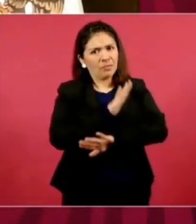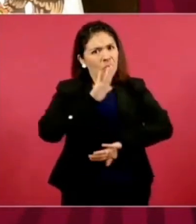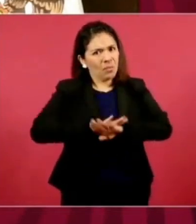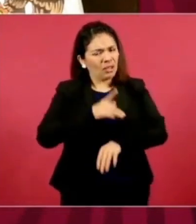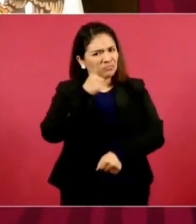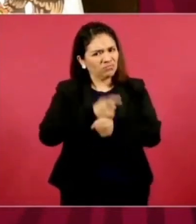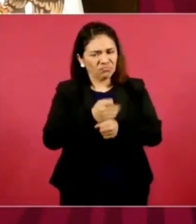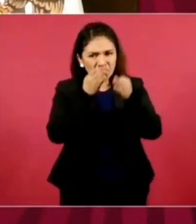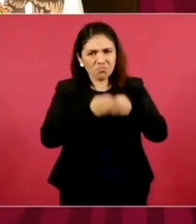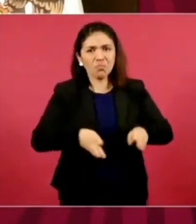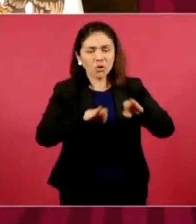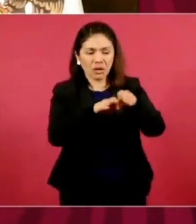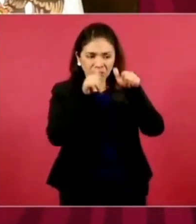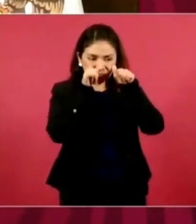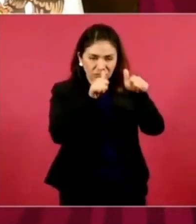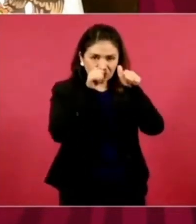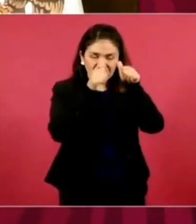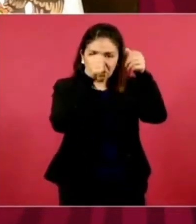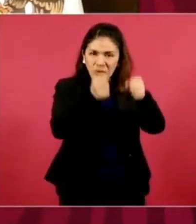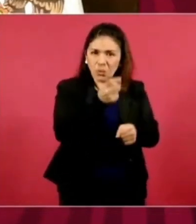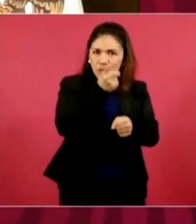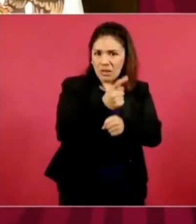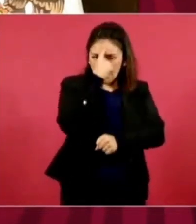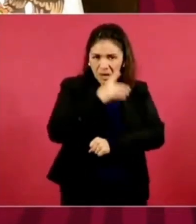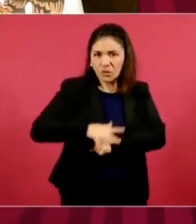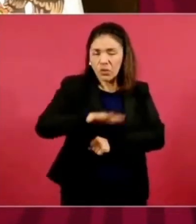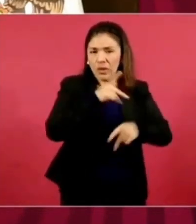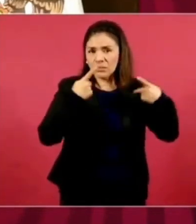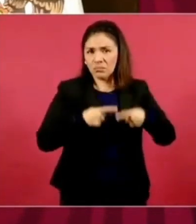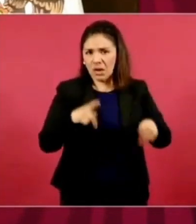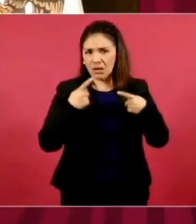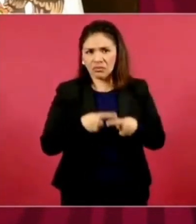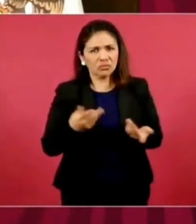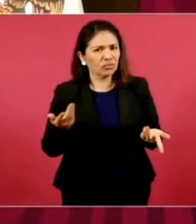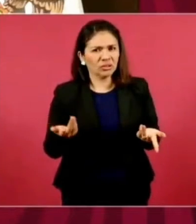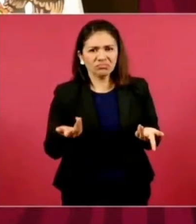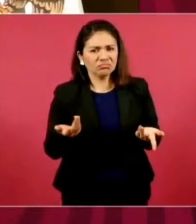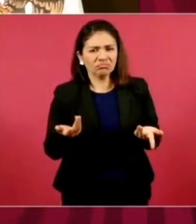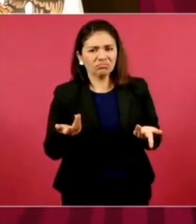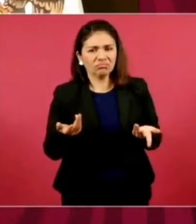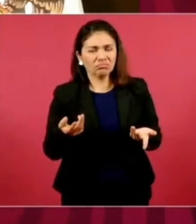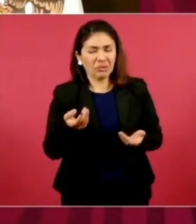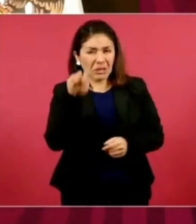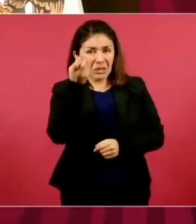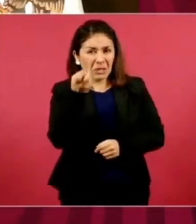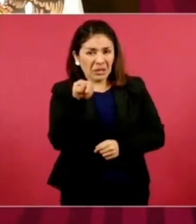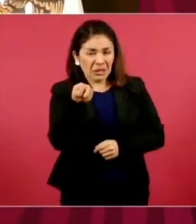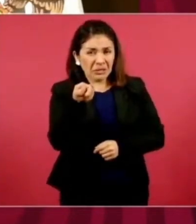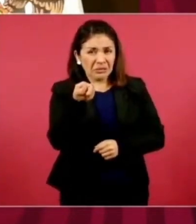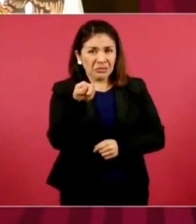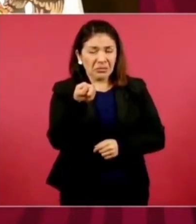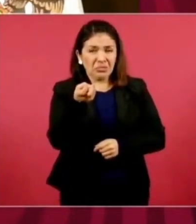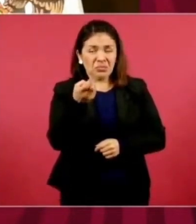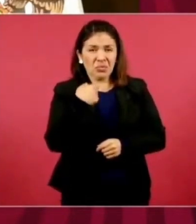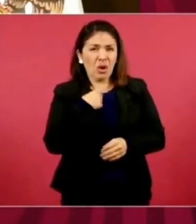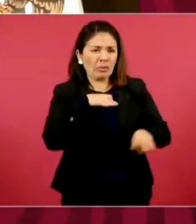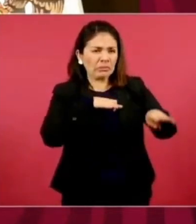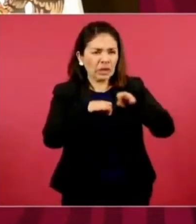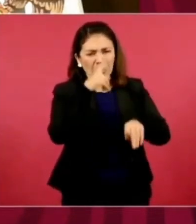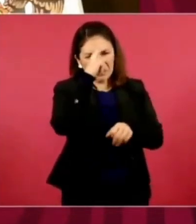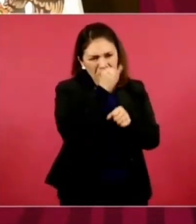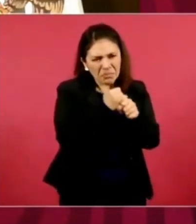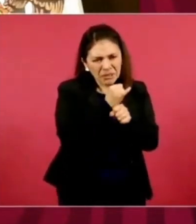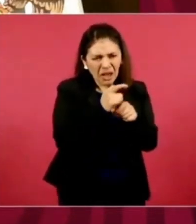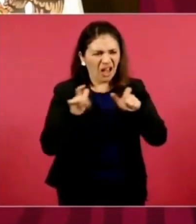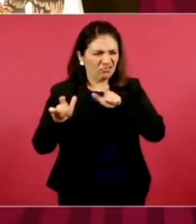seguridad de nuestra población, que en ninguna de las circunstancias de este proceso de investigación